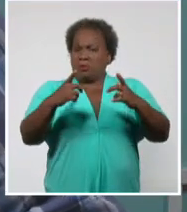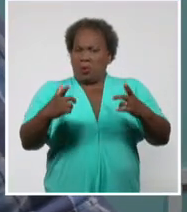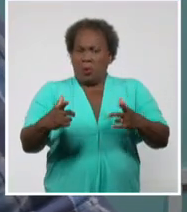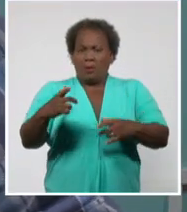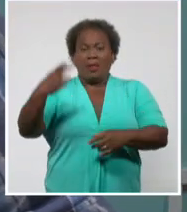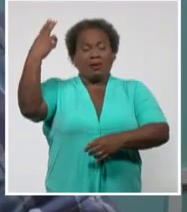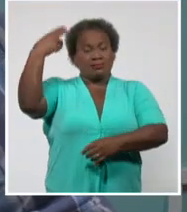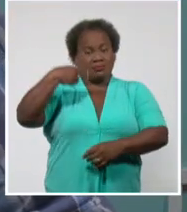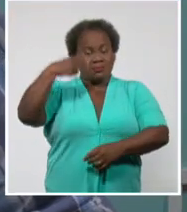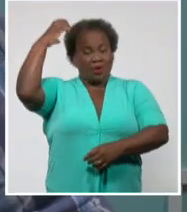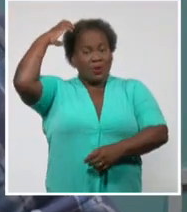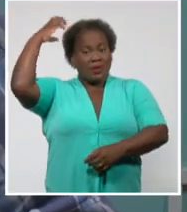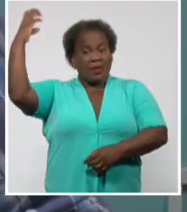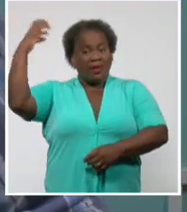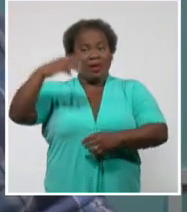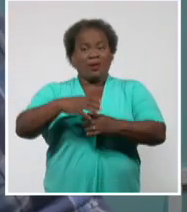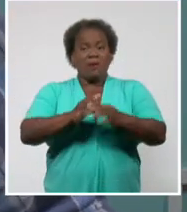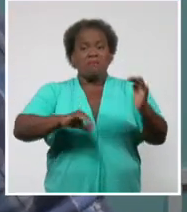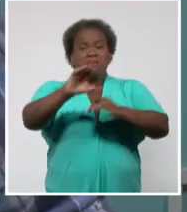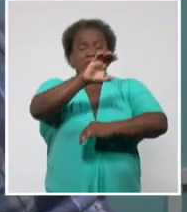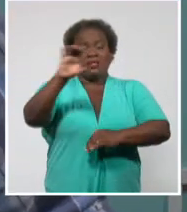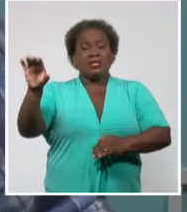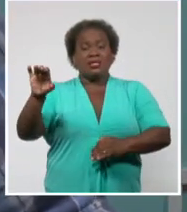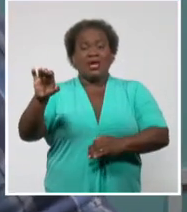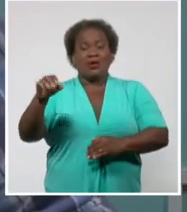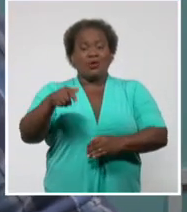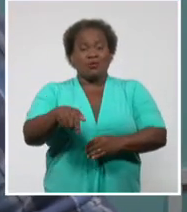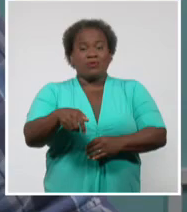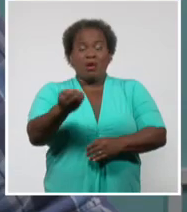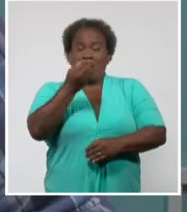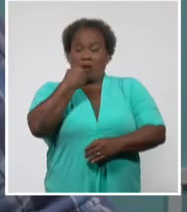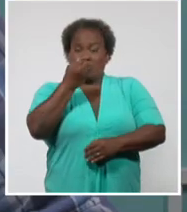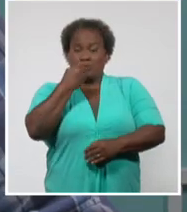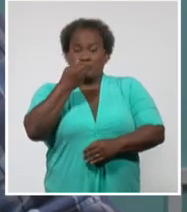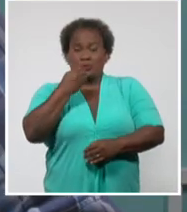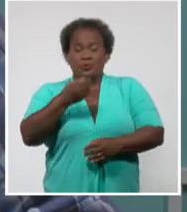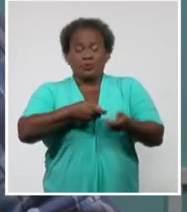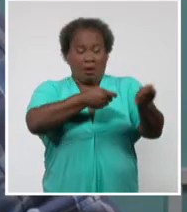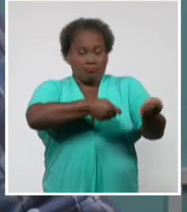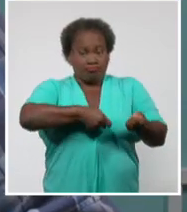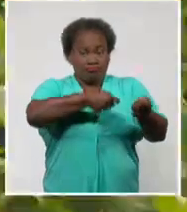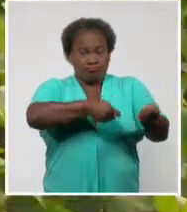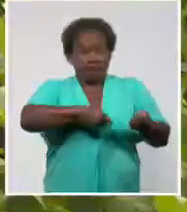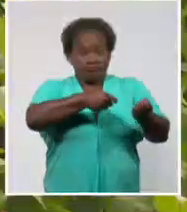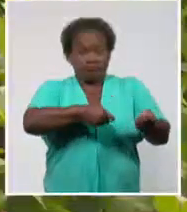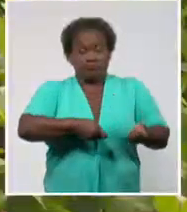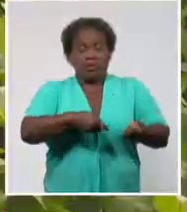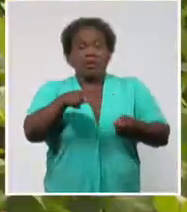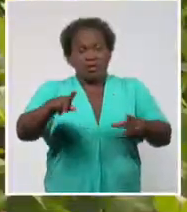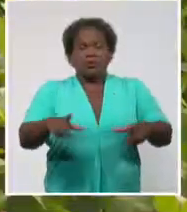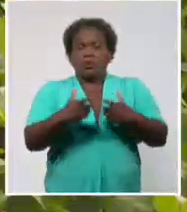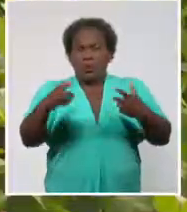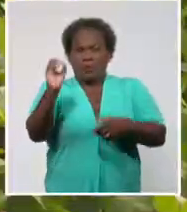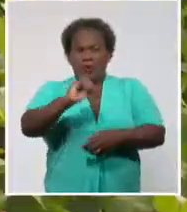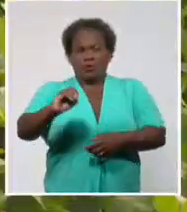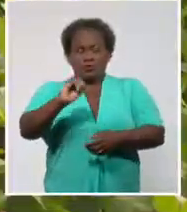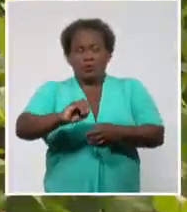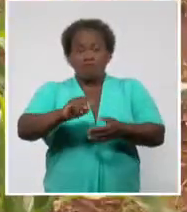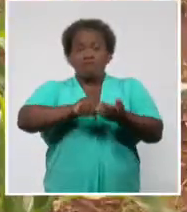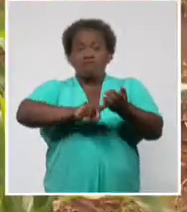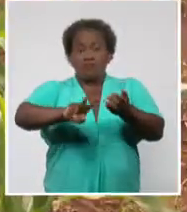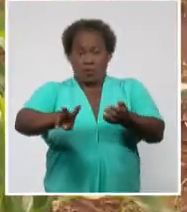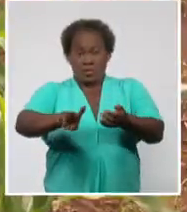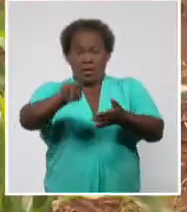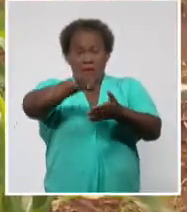indicando, y creo que ese atraso se puede recuperar ahora en el mes de octubre. La provincia planifica la